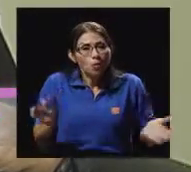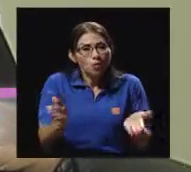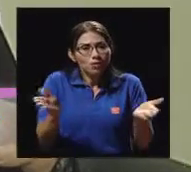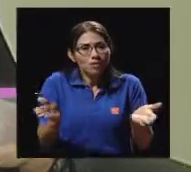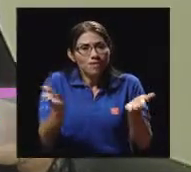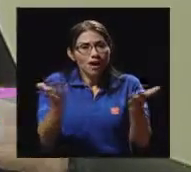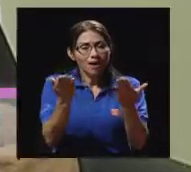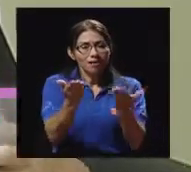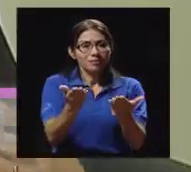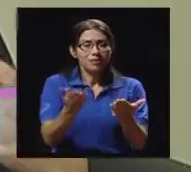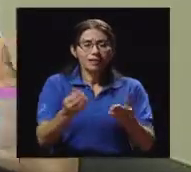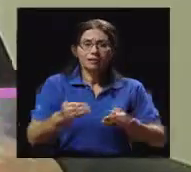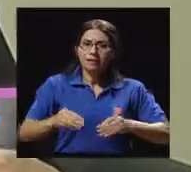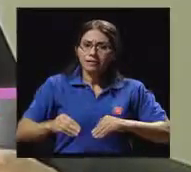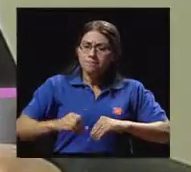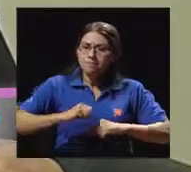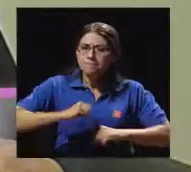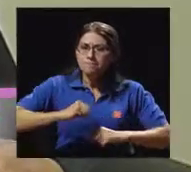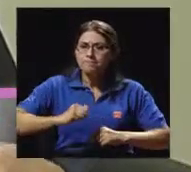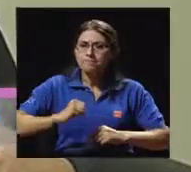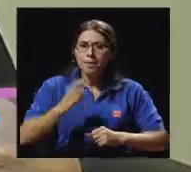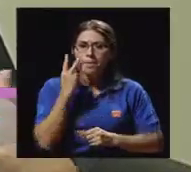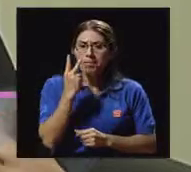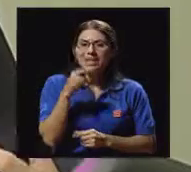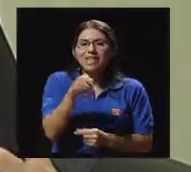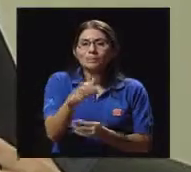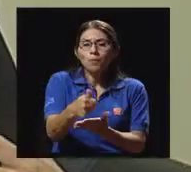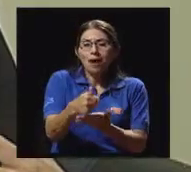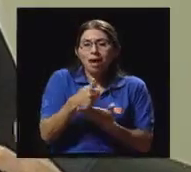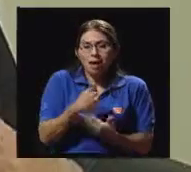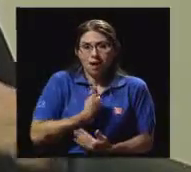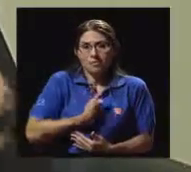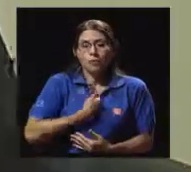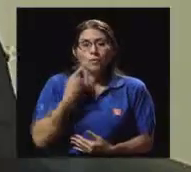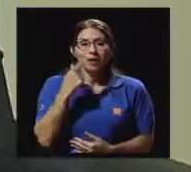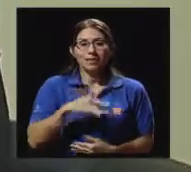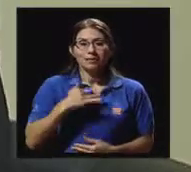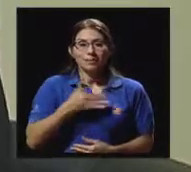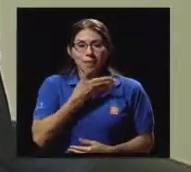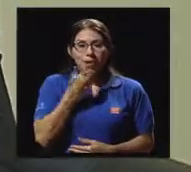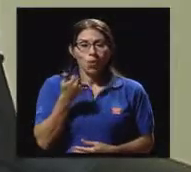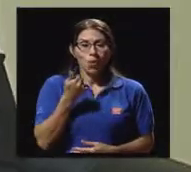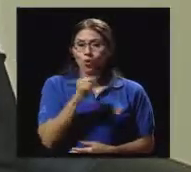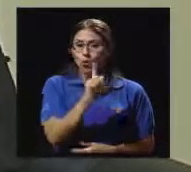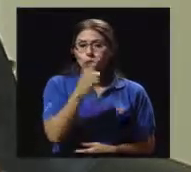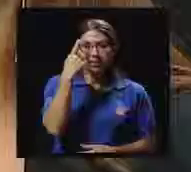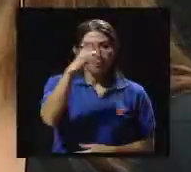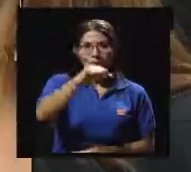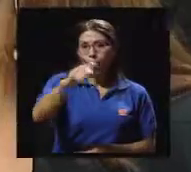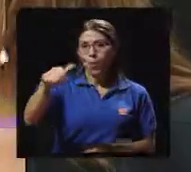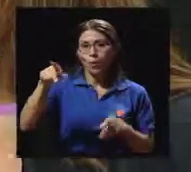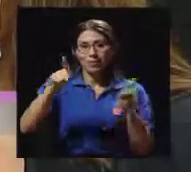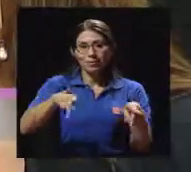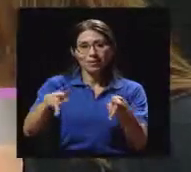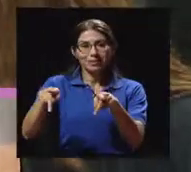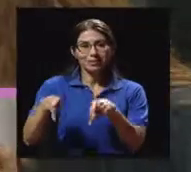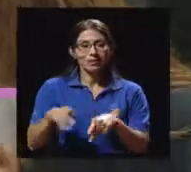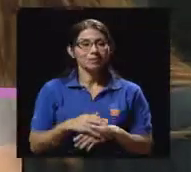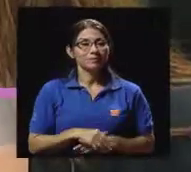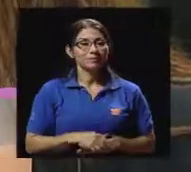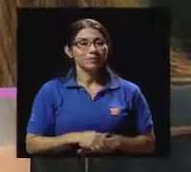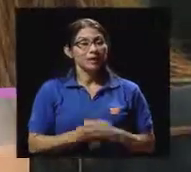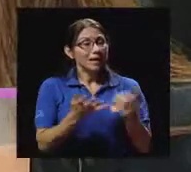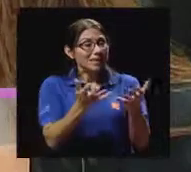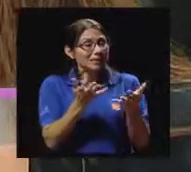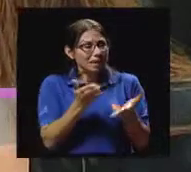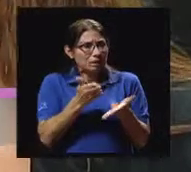ver qué es para uno mismo, qué es para estar mejor. Que no es para los demás. Sí, quisiera como detenerme en